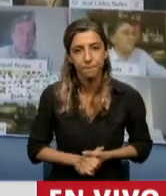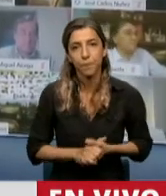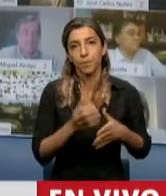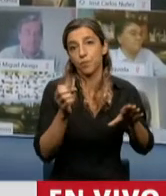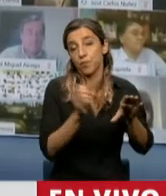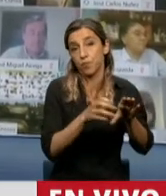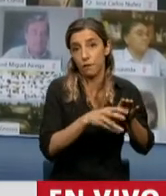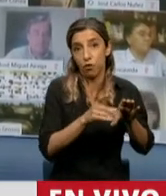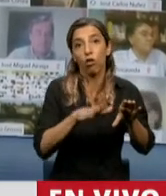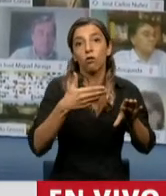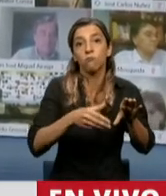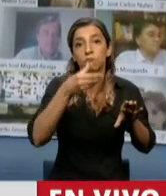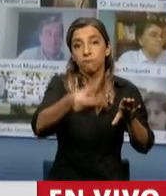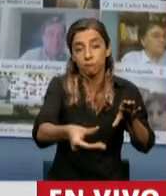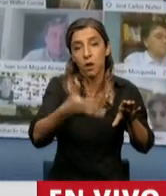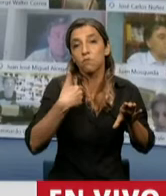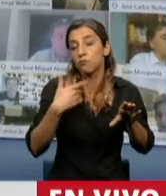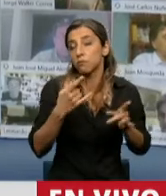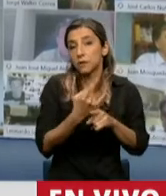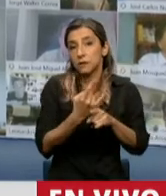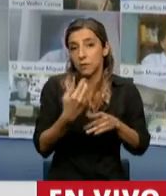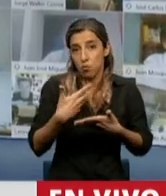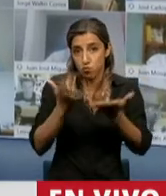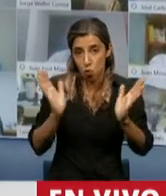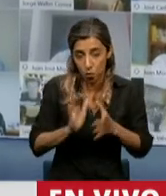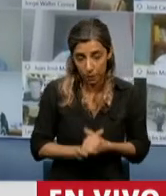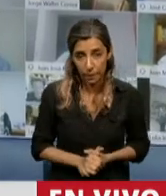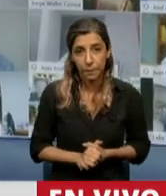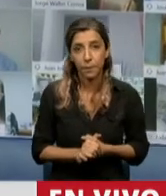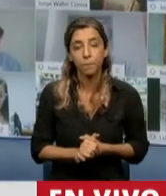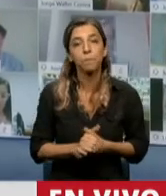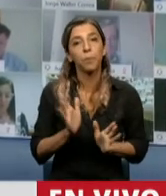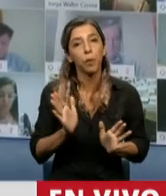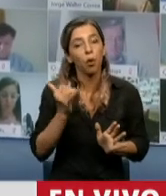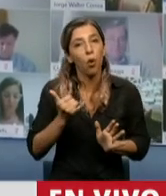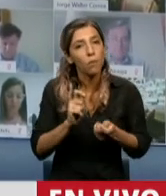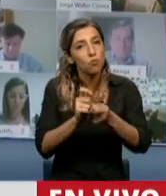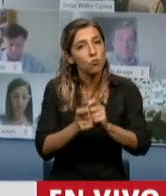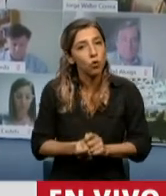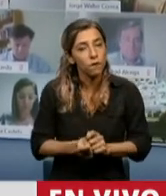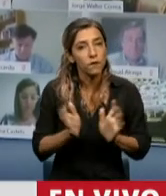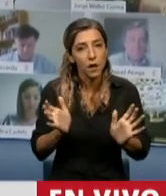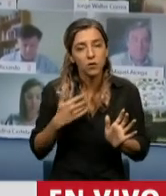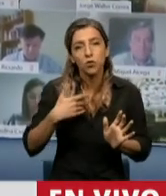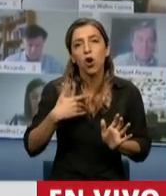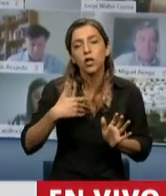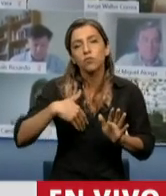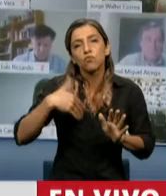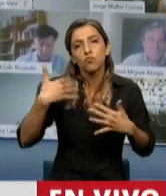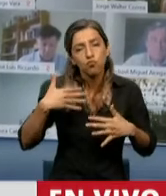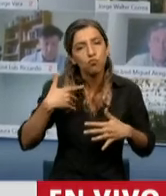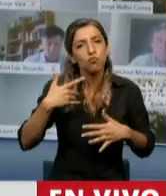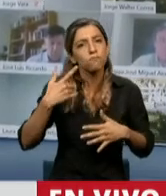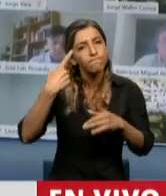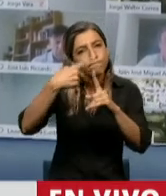Sustentabilidad que en su gran mayoría son títulos públicos. Es una modificación que yo diría tiene mucho de tipo contable y que de